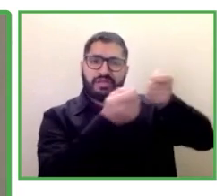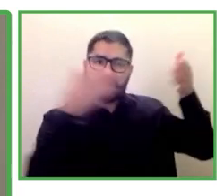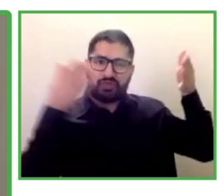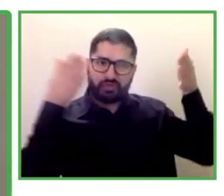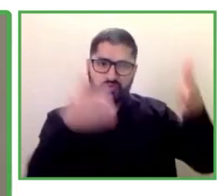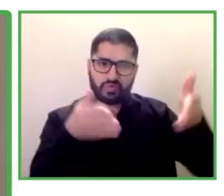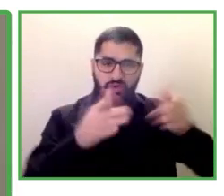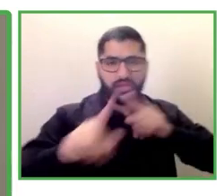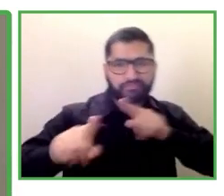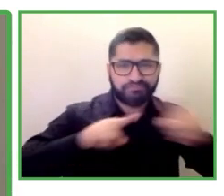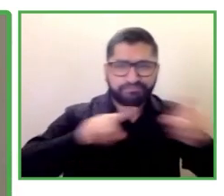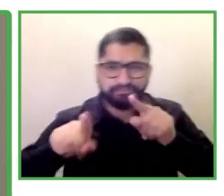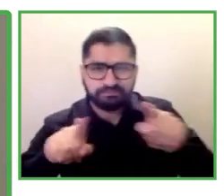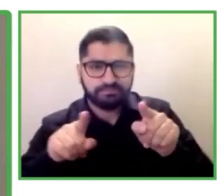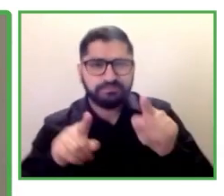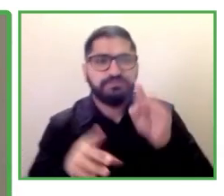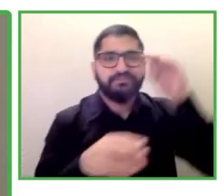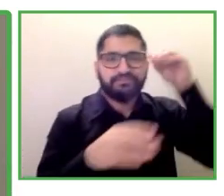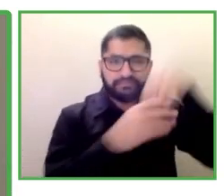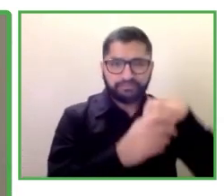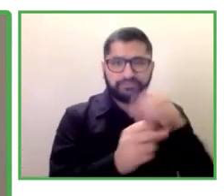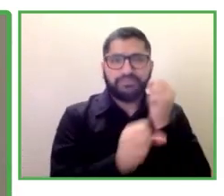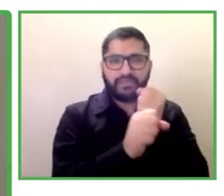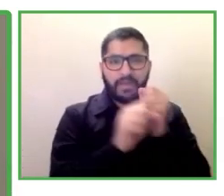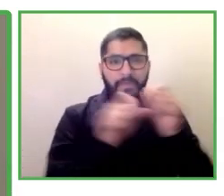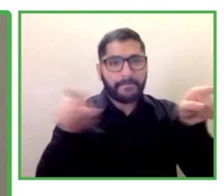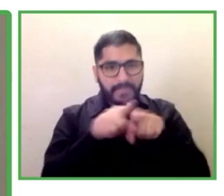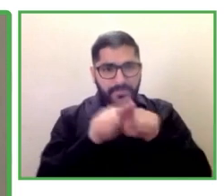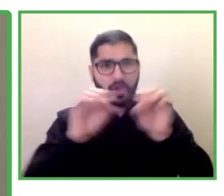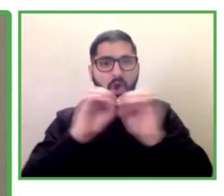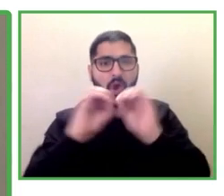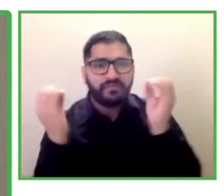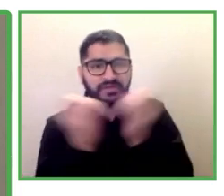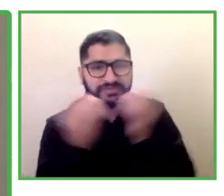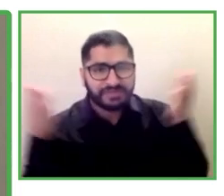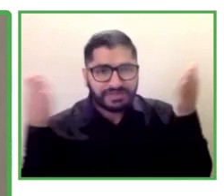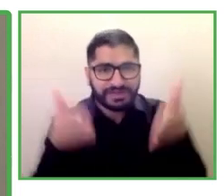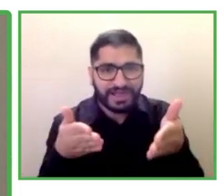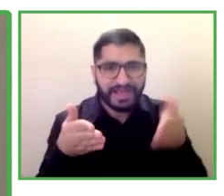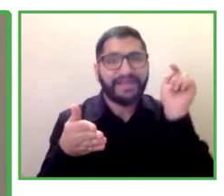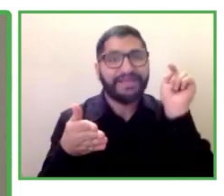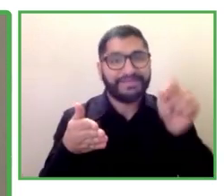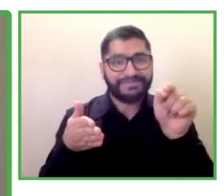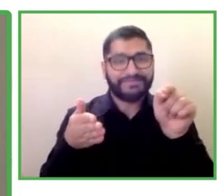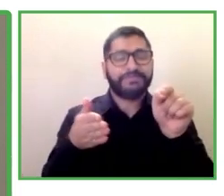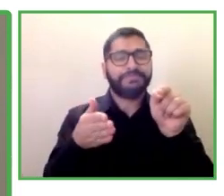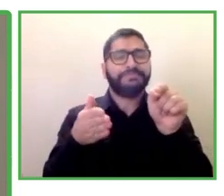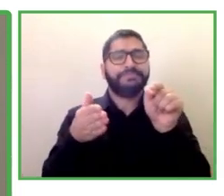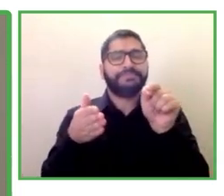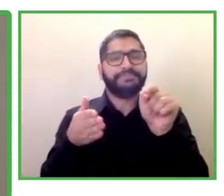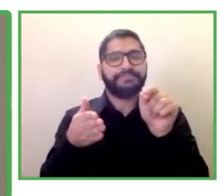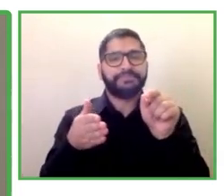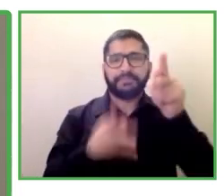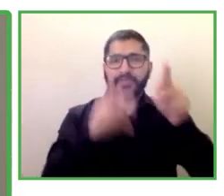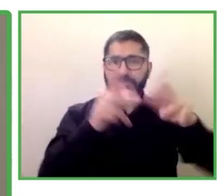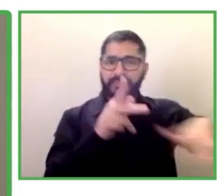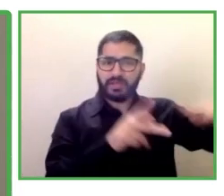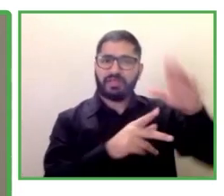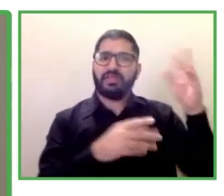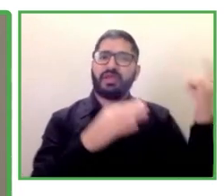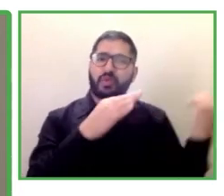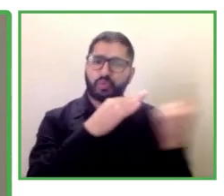la misma oficina de política de empleo para personas con discapacidad es licenciada en administración de empresas por la American University de Washington DC